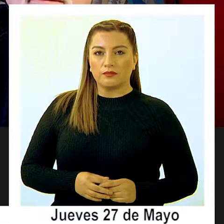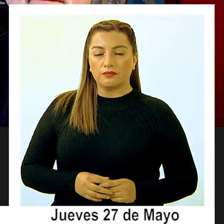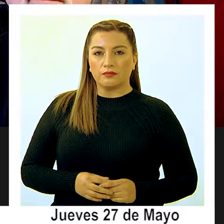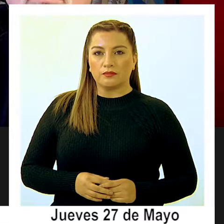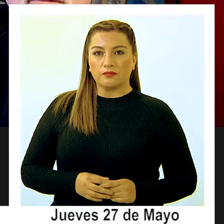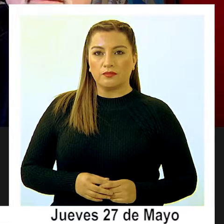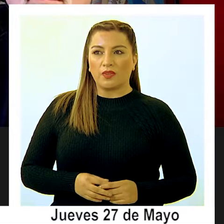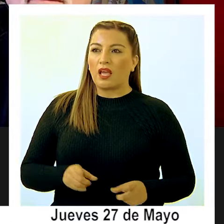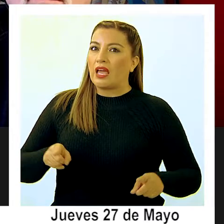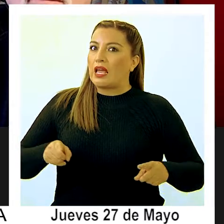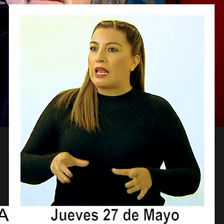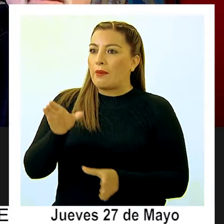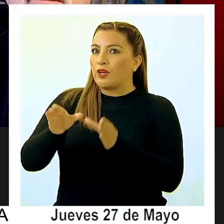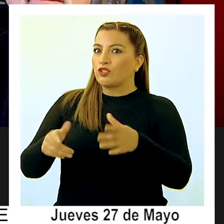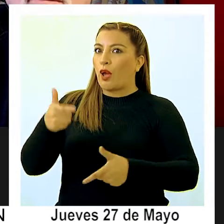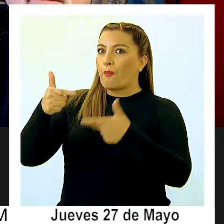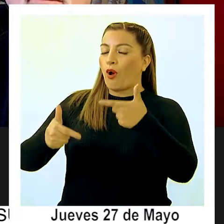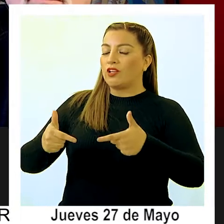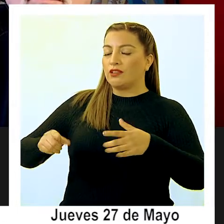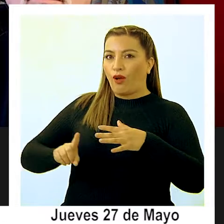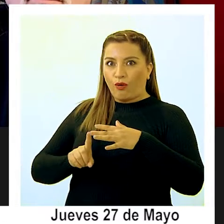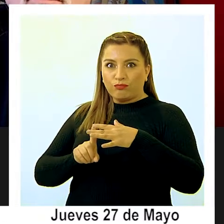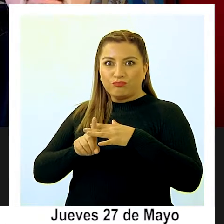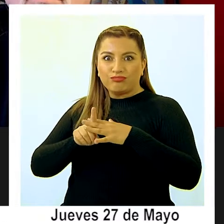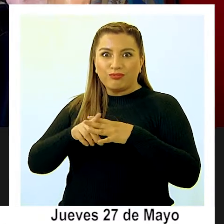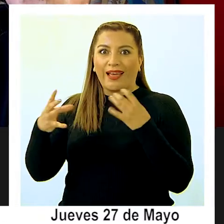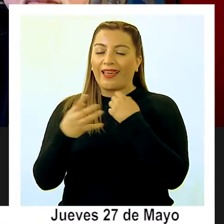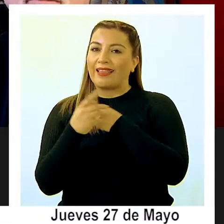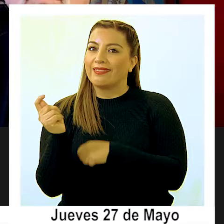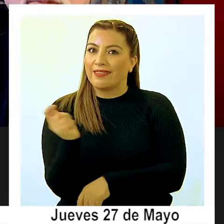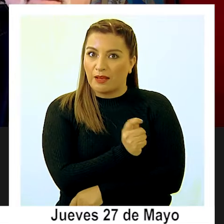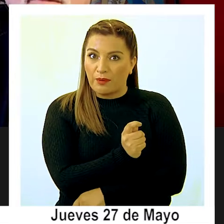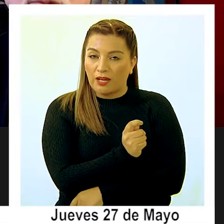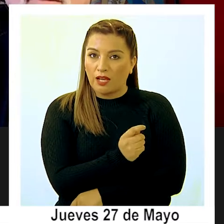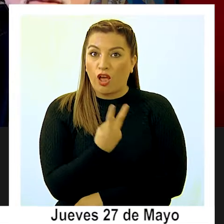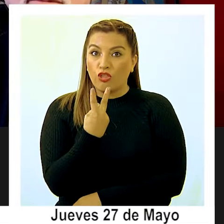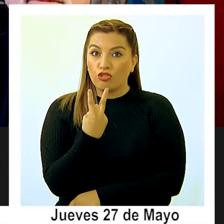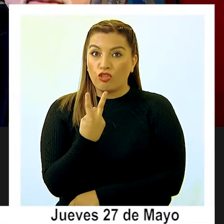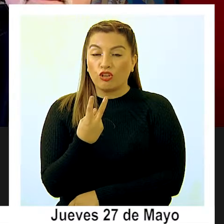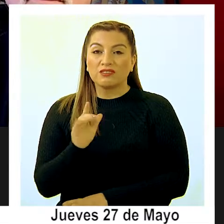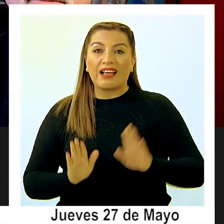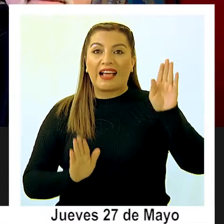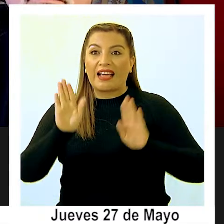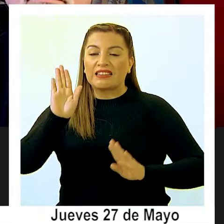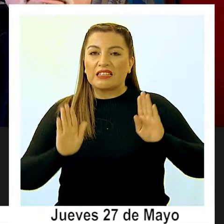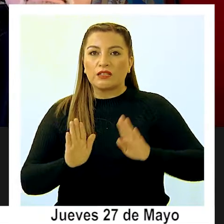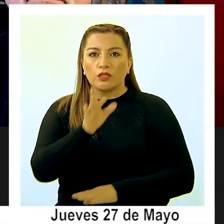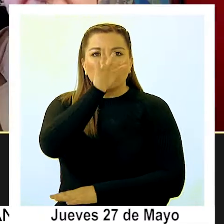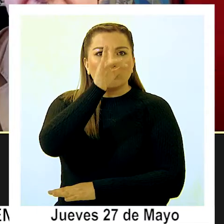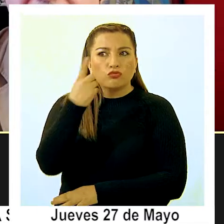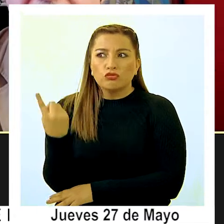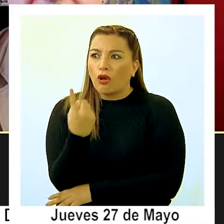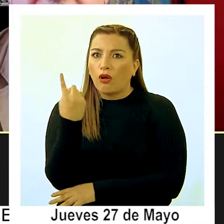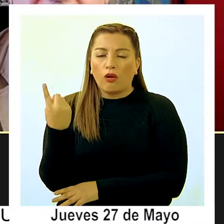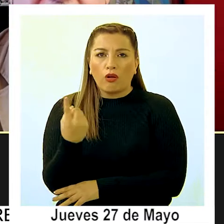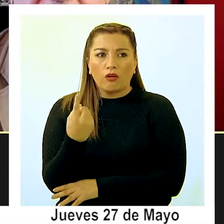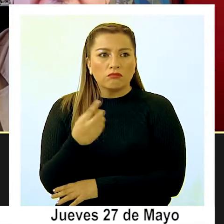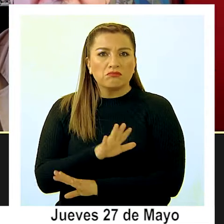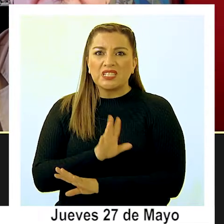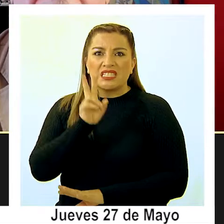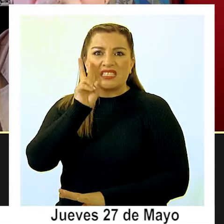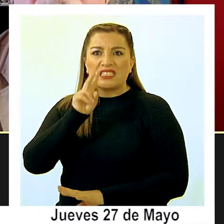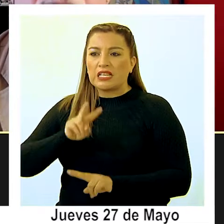Irrumpieron como un fenómeno político en nuestra región. Dos candidatos que, solos, sin